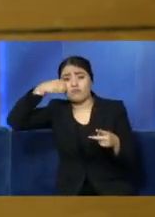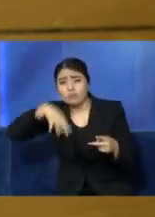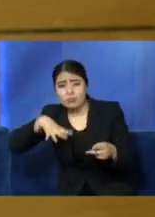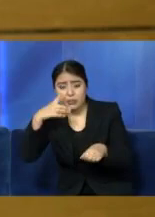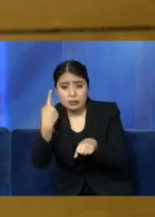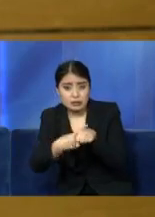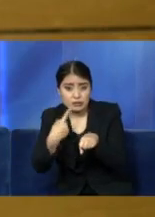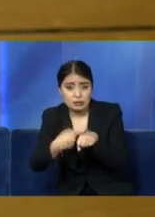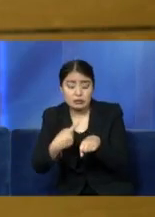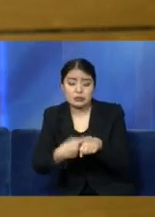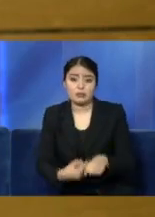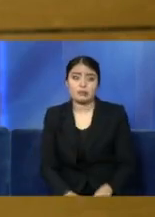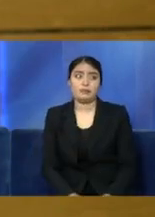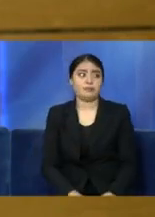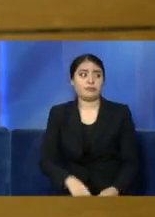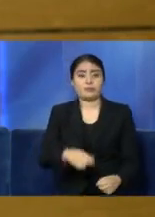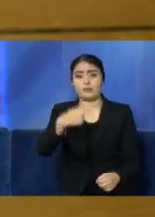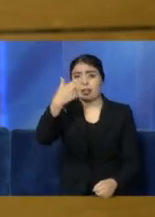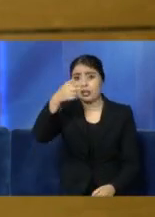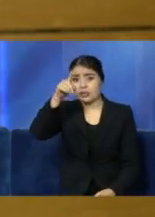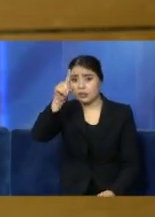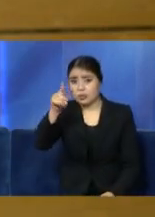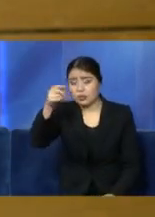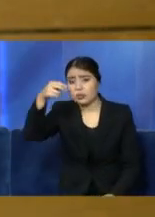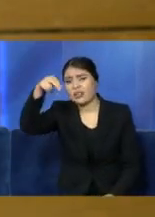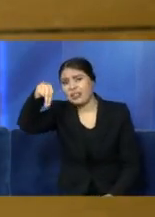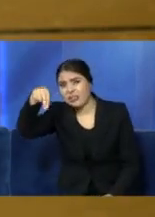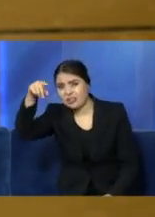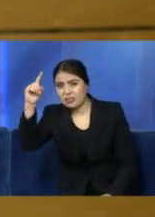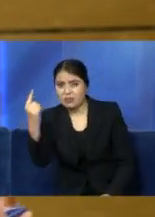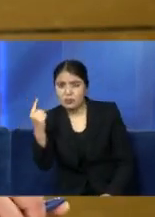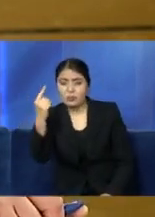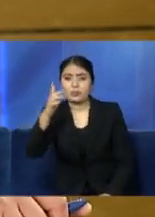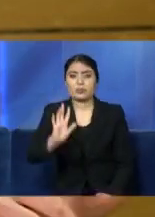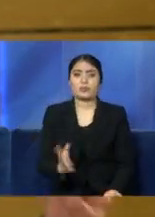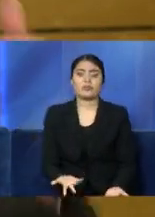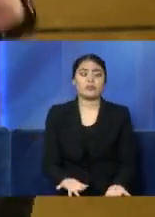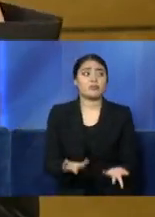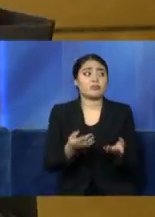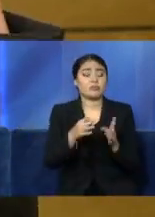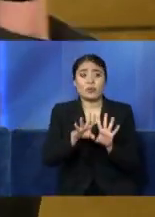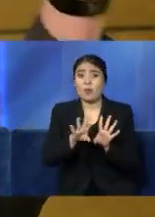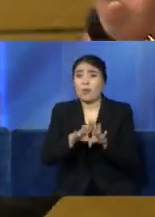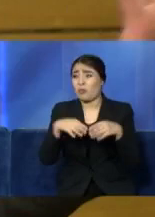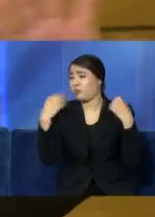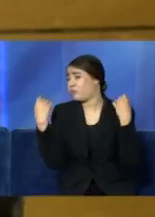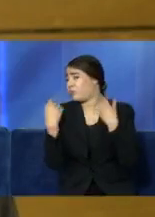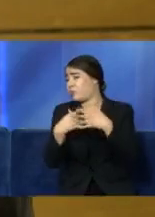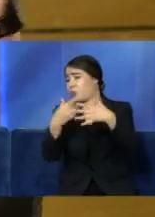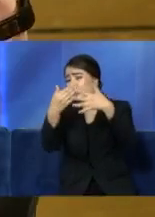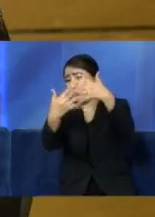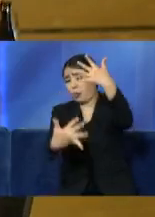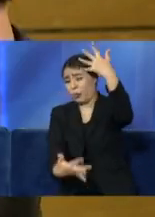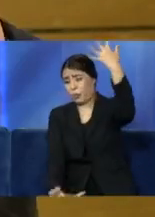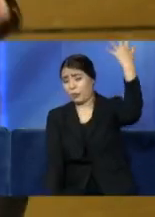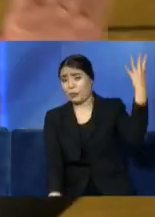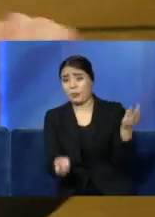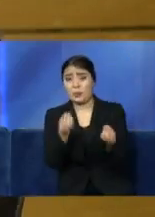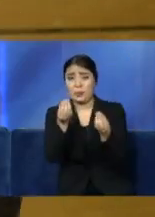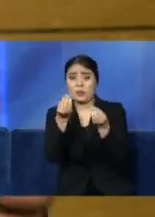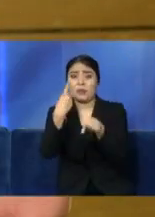la H1N1, H1N1, gripe aviar y dengue y